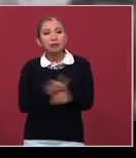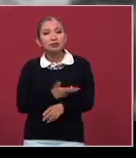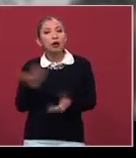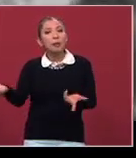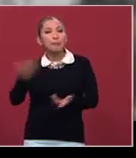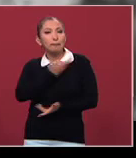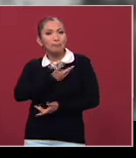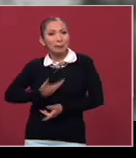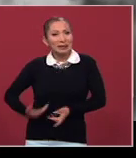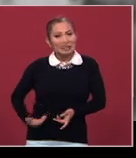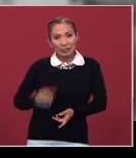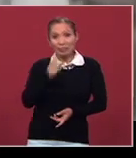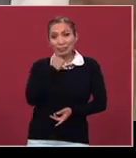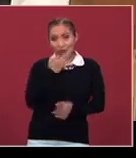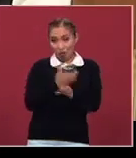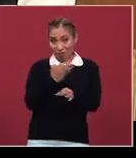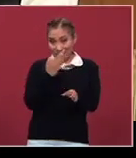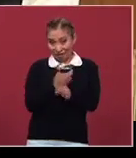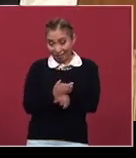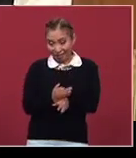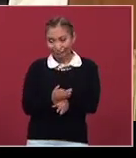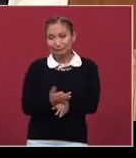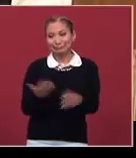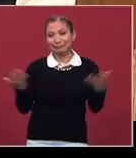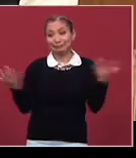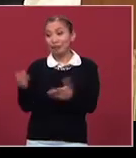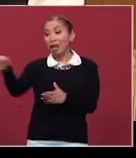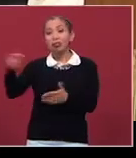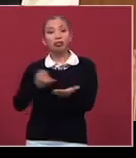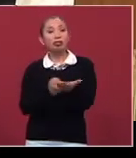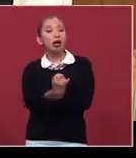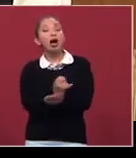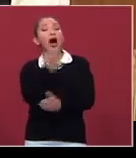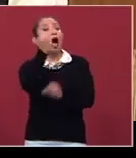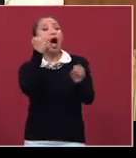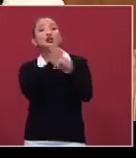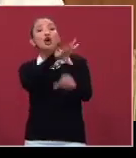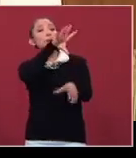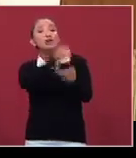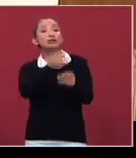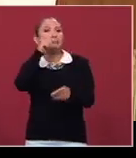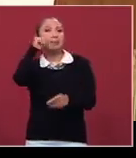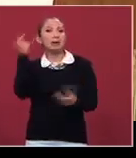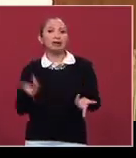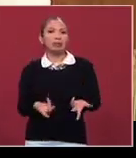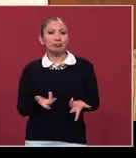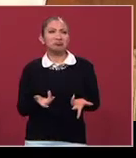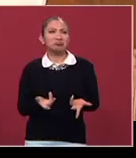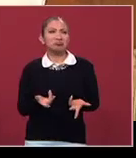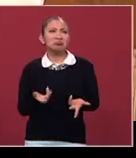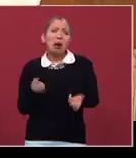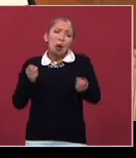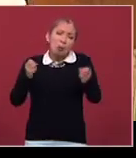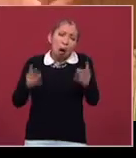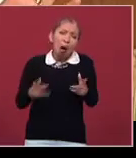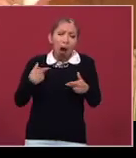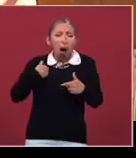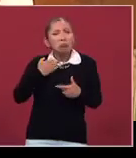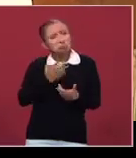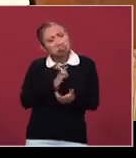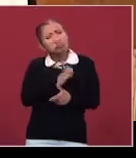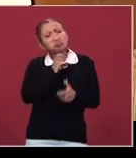presidente, en turno, decidió que fuese el año Zapata. Entonces dijimos, bueno, pues